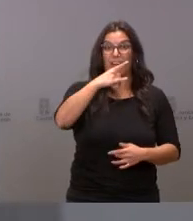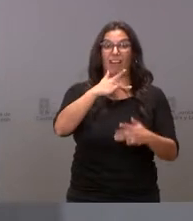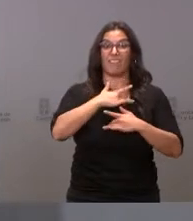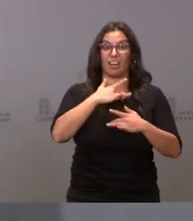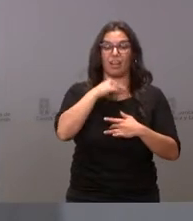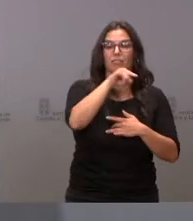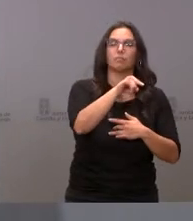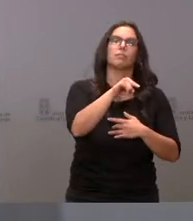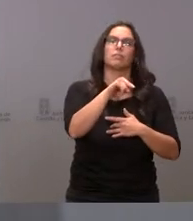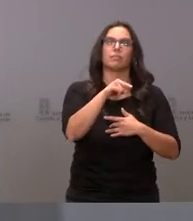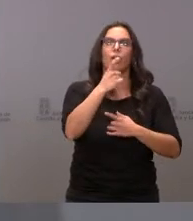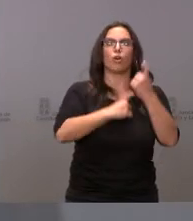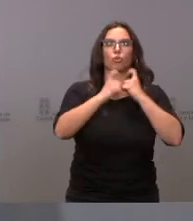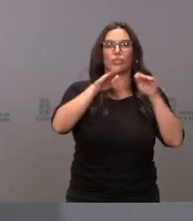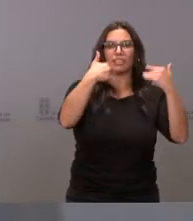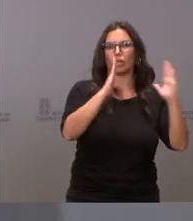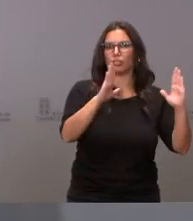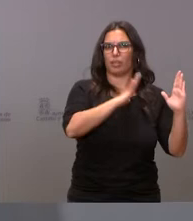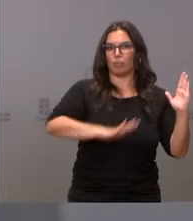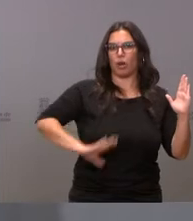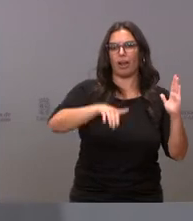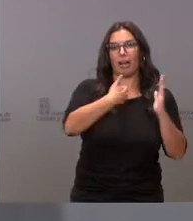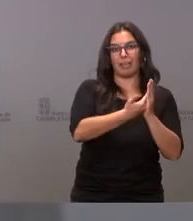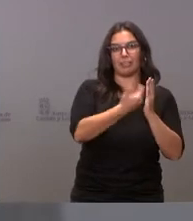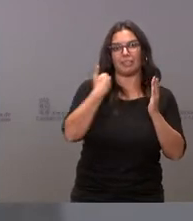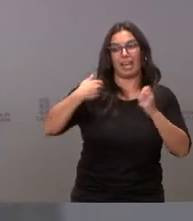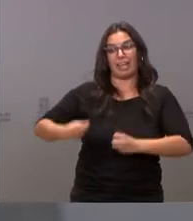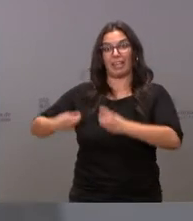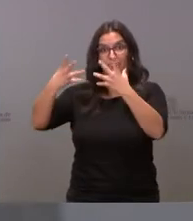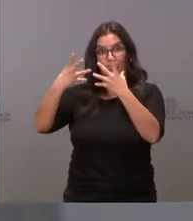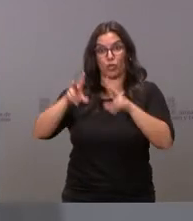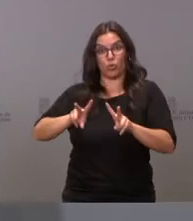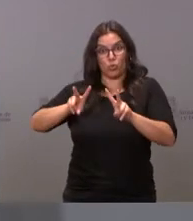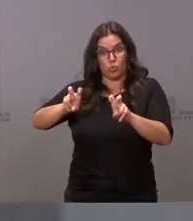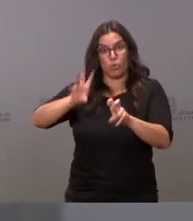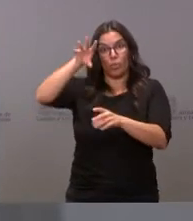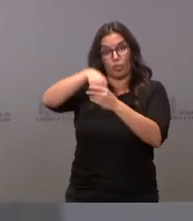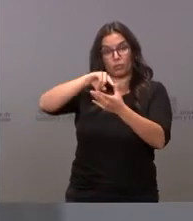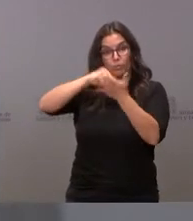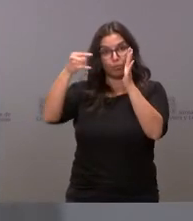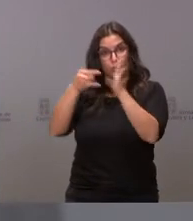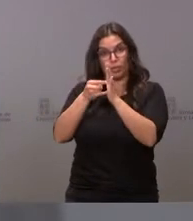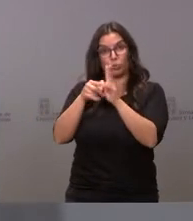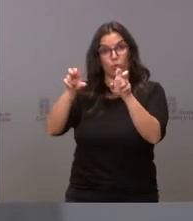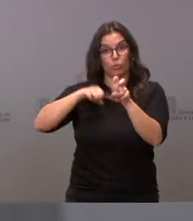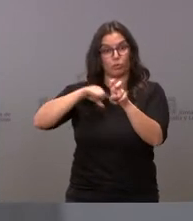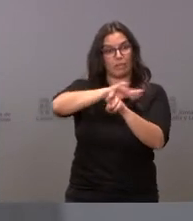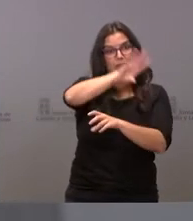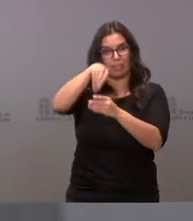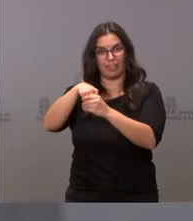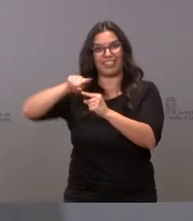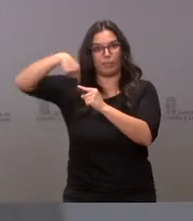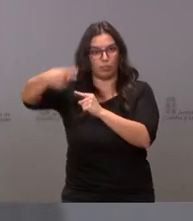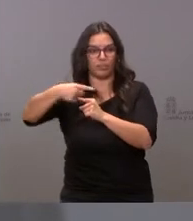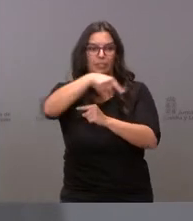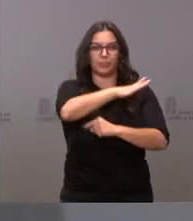una medida que se toma de forma temporal hasta que esté finalizado el edificio, que las va a acoger dentro del proyecto del nuevo hospital. De